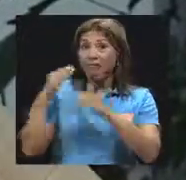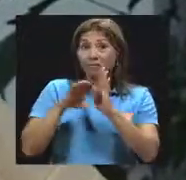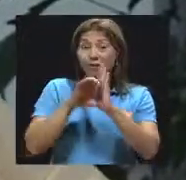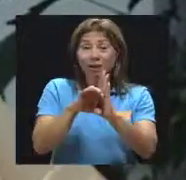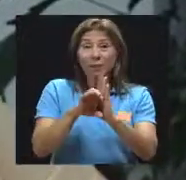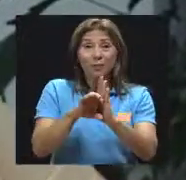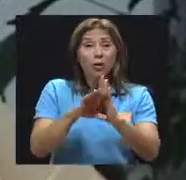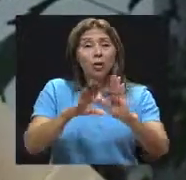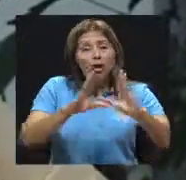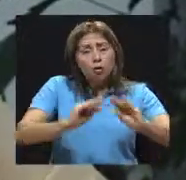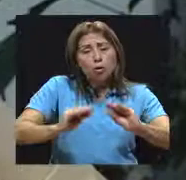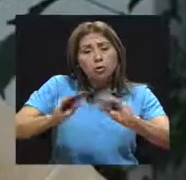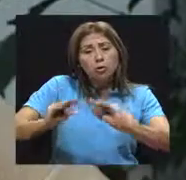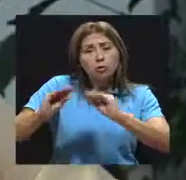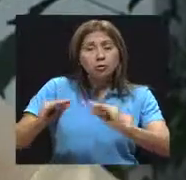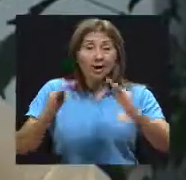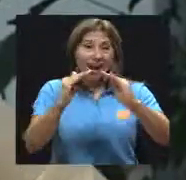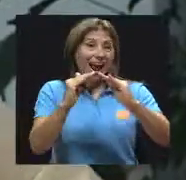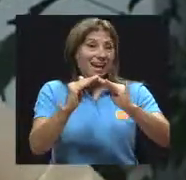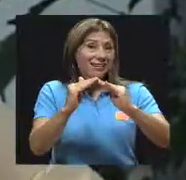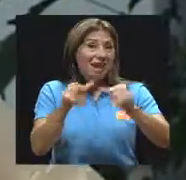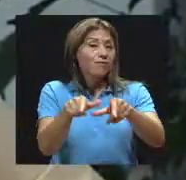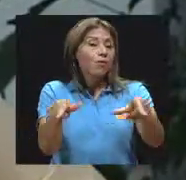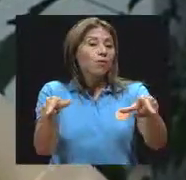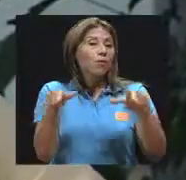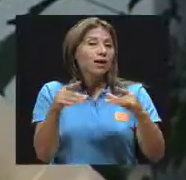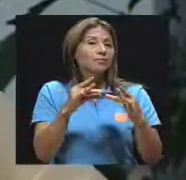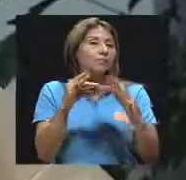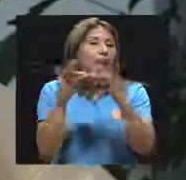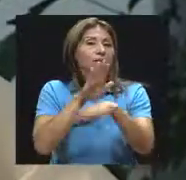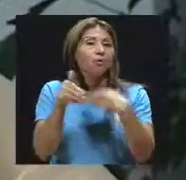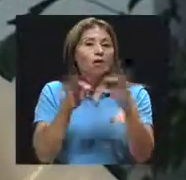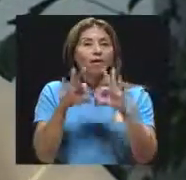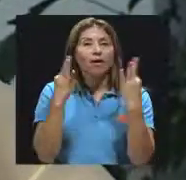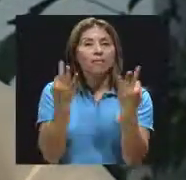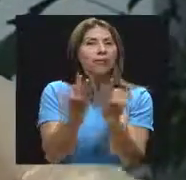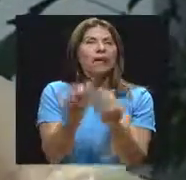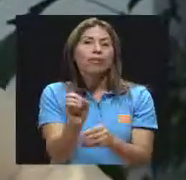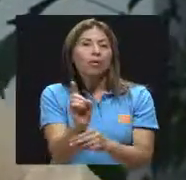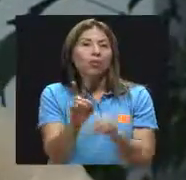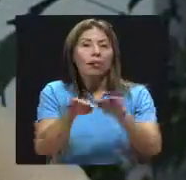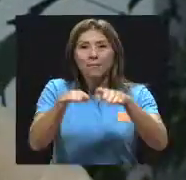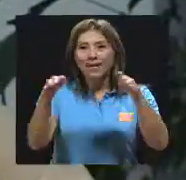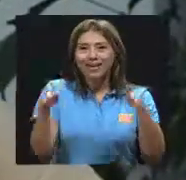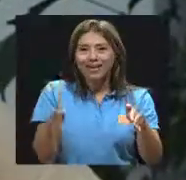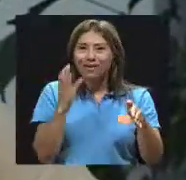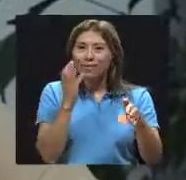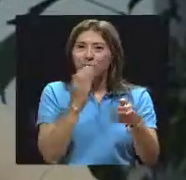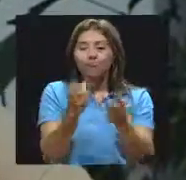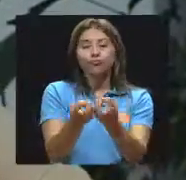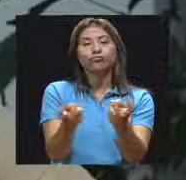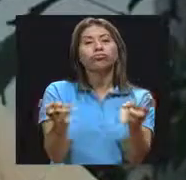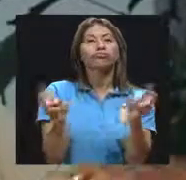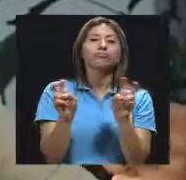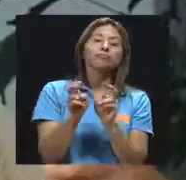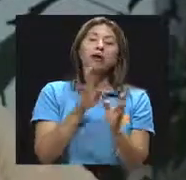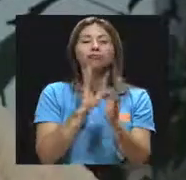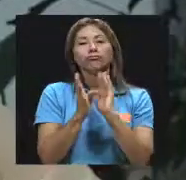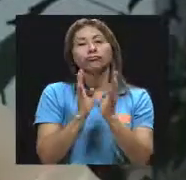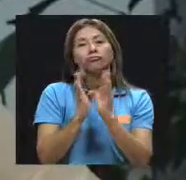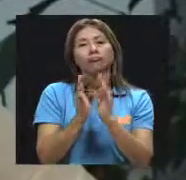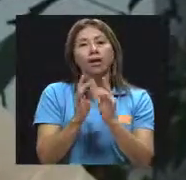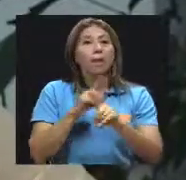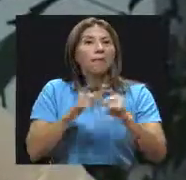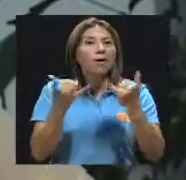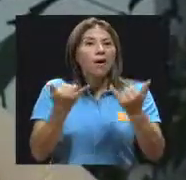en las noches fuera el centro en el que se agrupaba la familia a conversar y a discutir el día. Ahora es común que esté